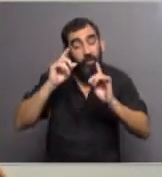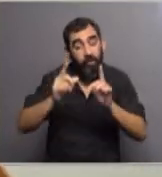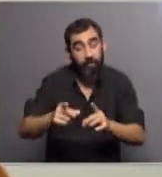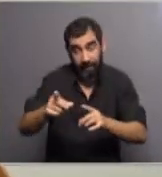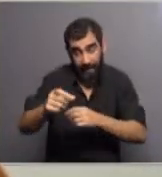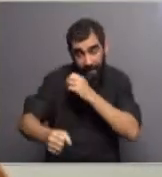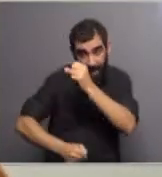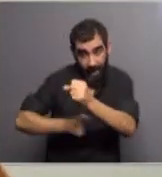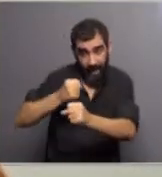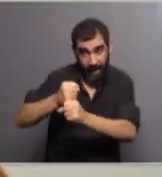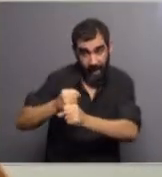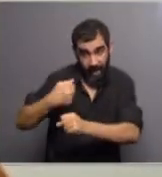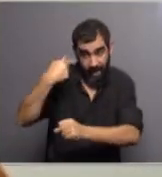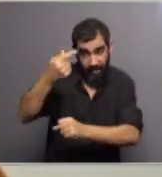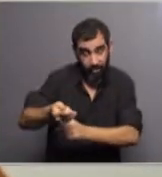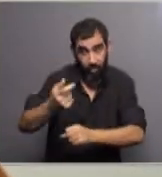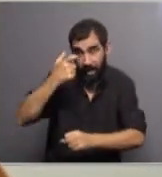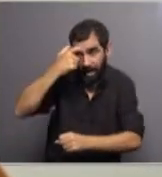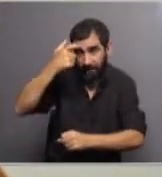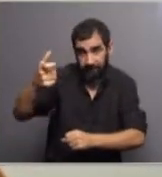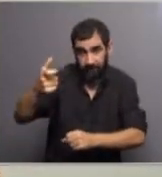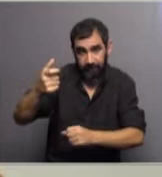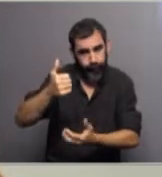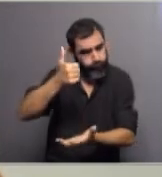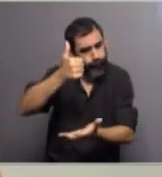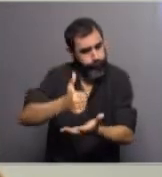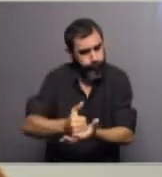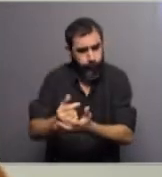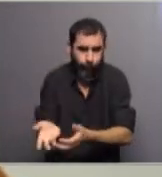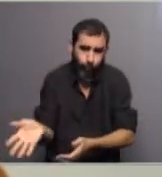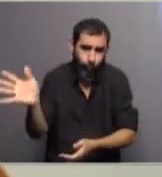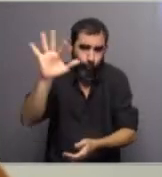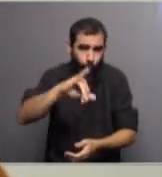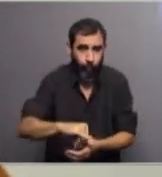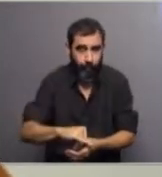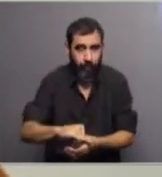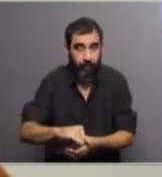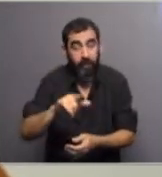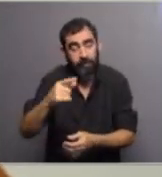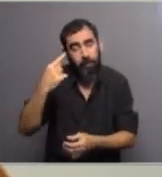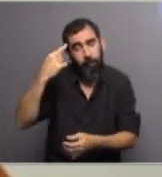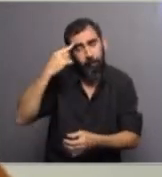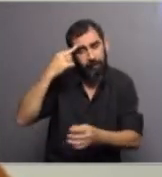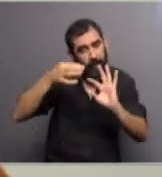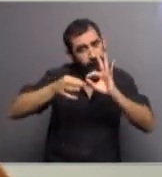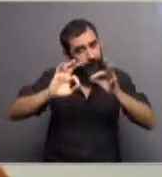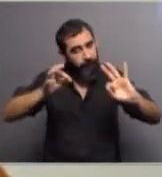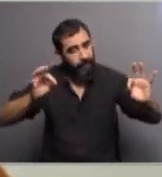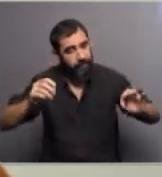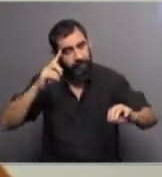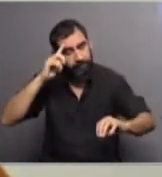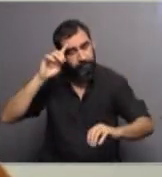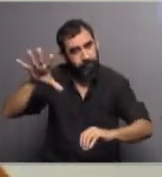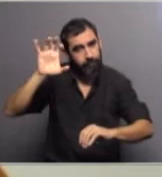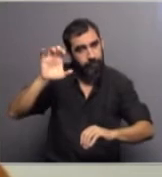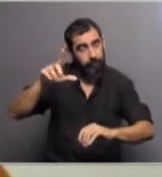de este año, donde la ciencia ha estado presente en cada día, esta reflexión de Daniel nos hace acordar